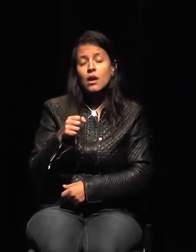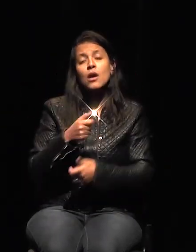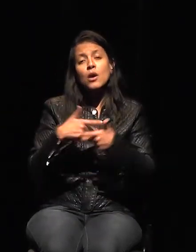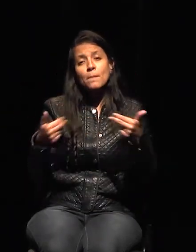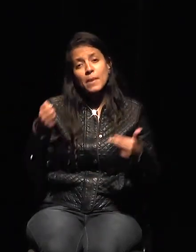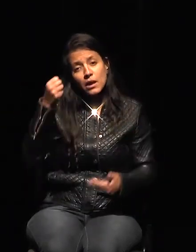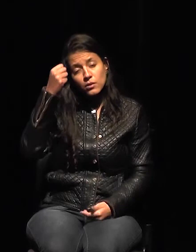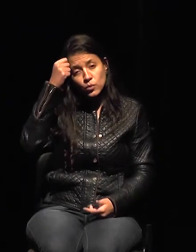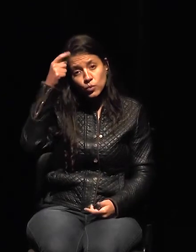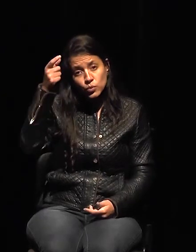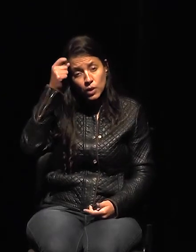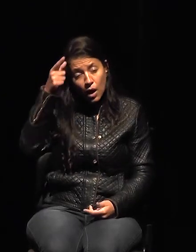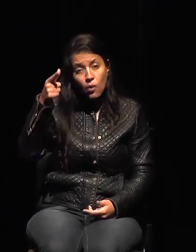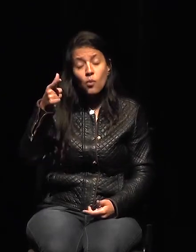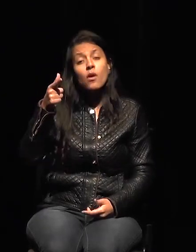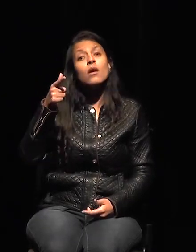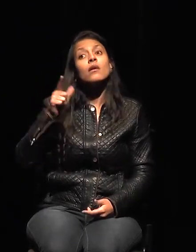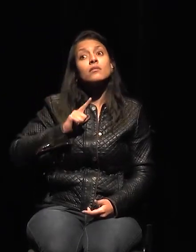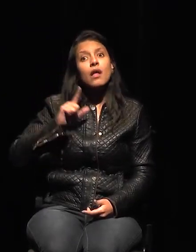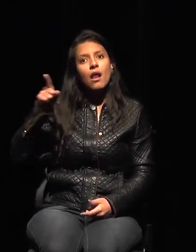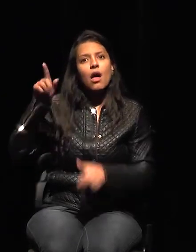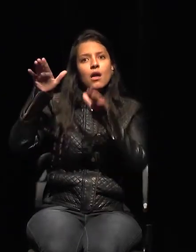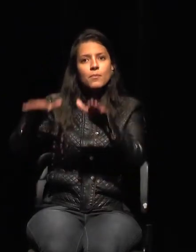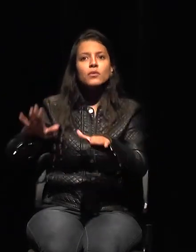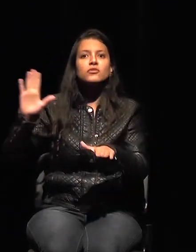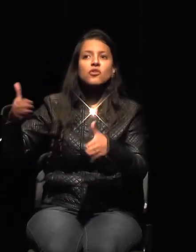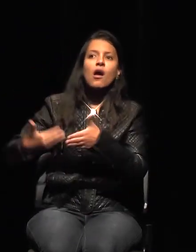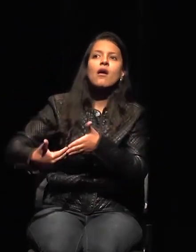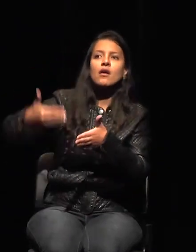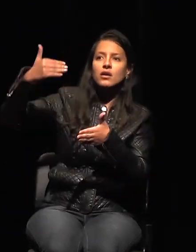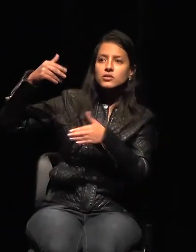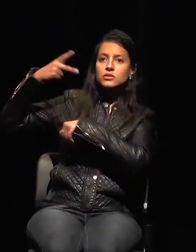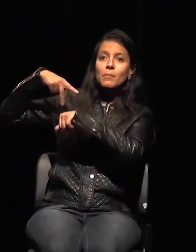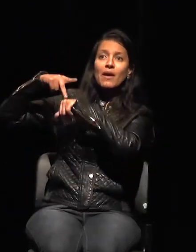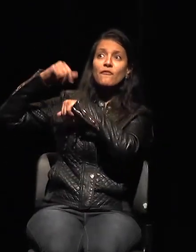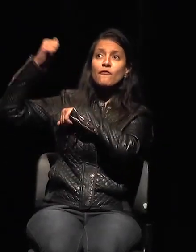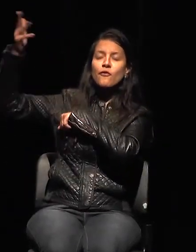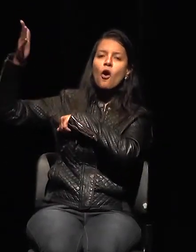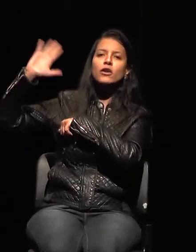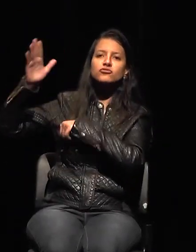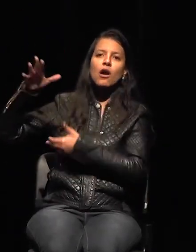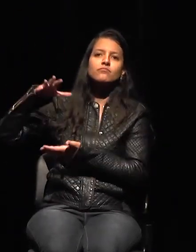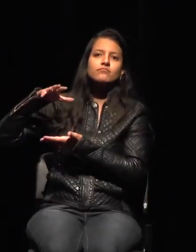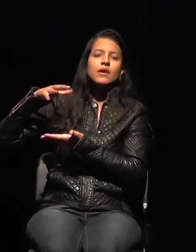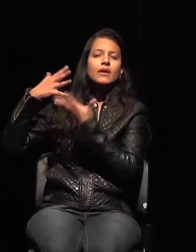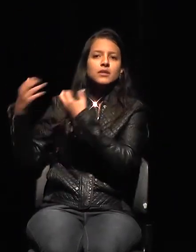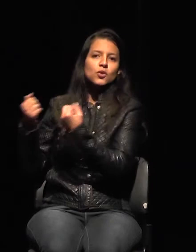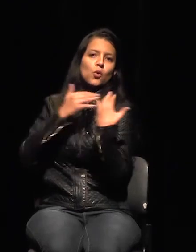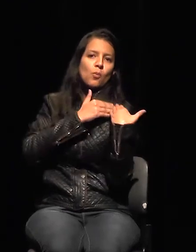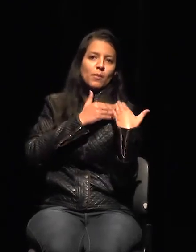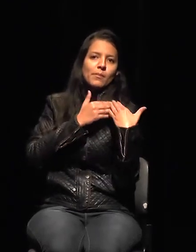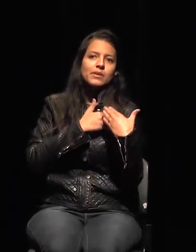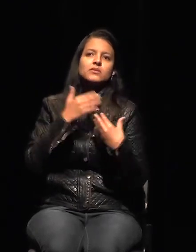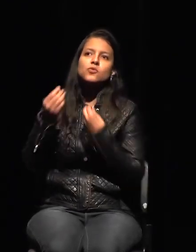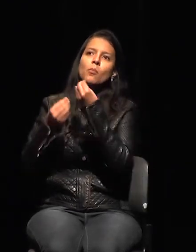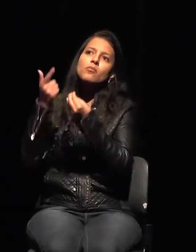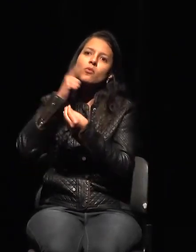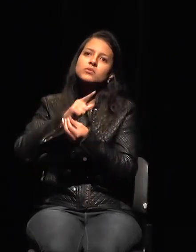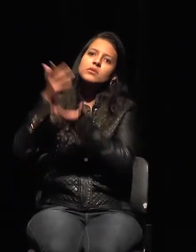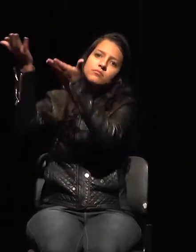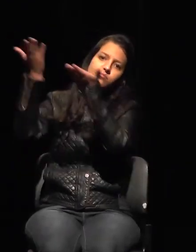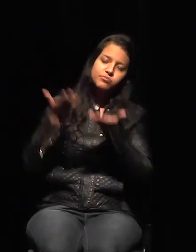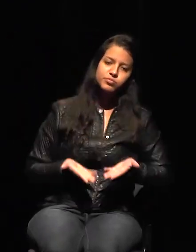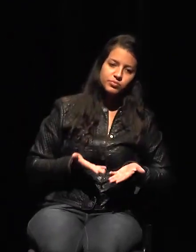acuerdos con otros países y a inversa también. Así que más que cualquiera, tenemos